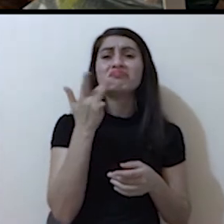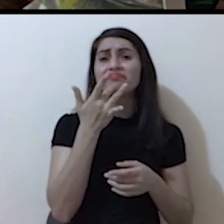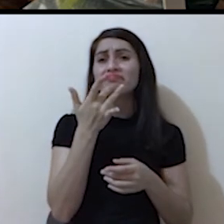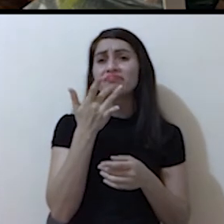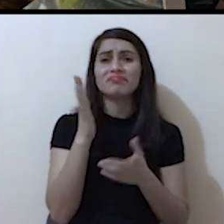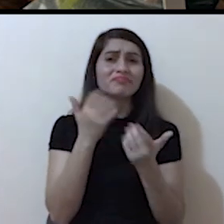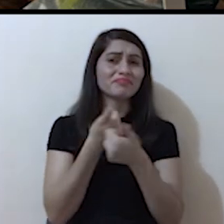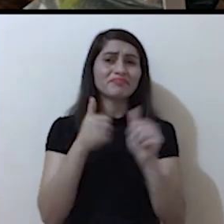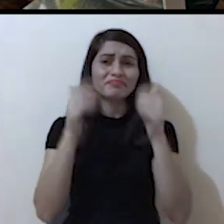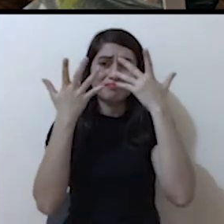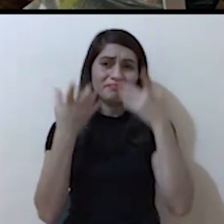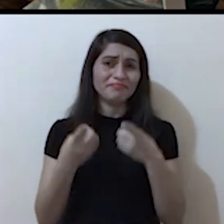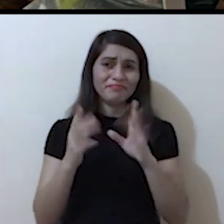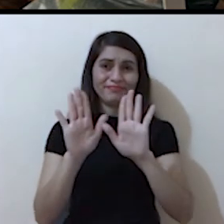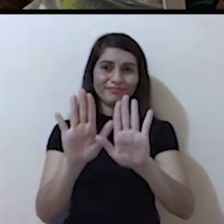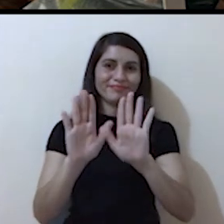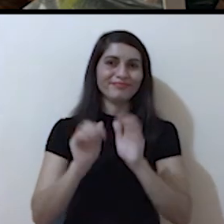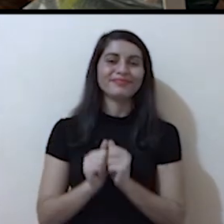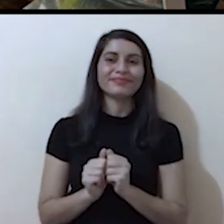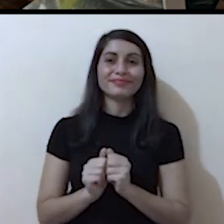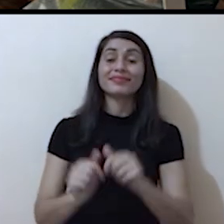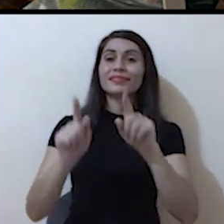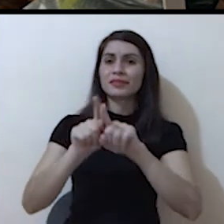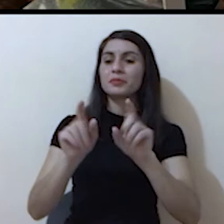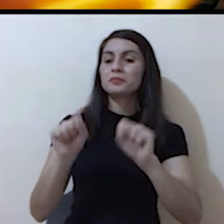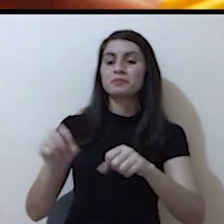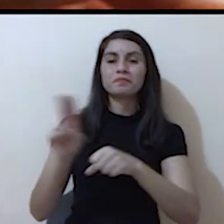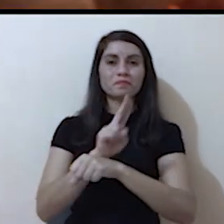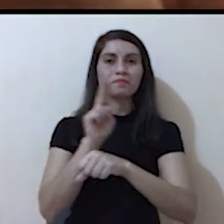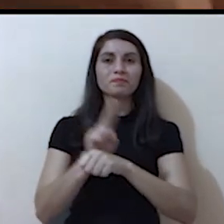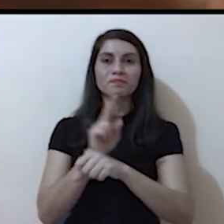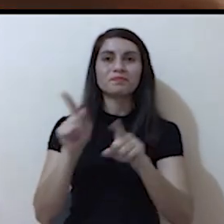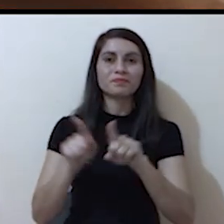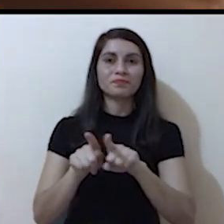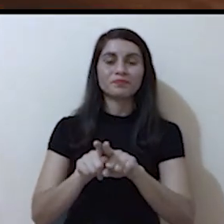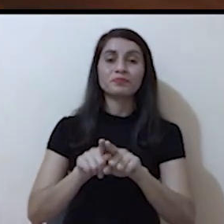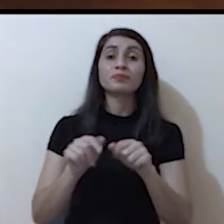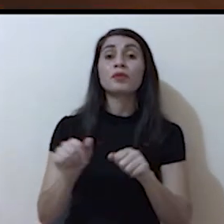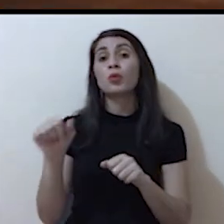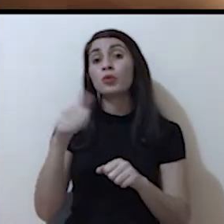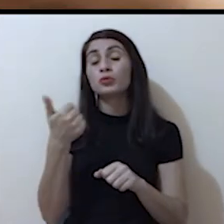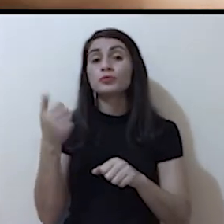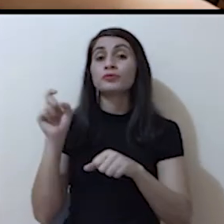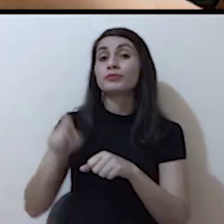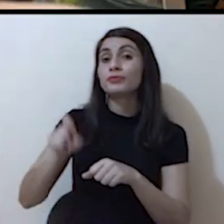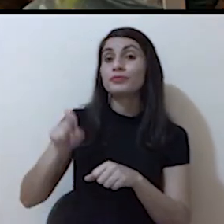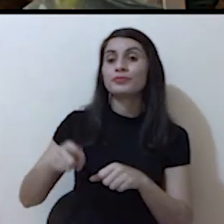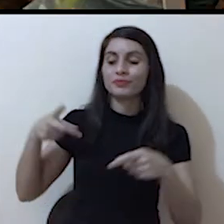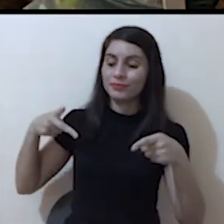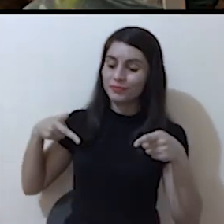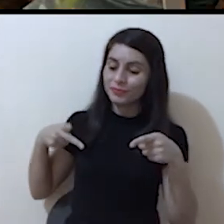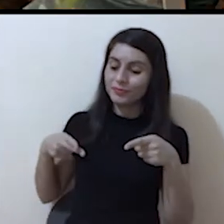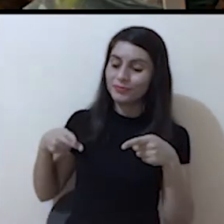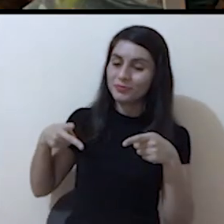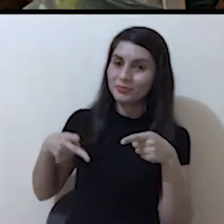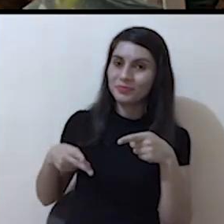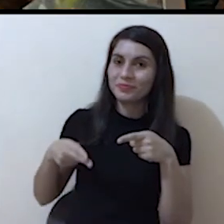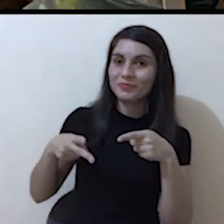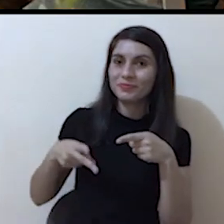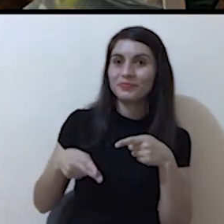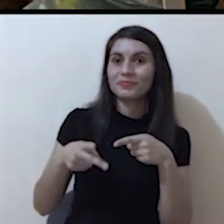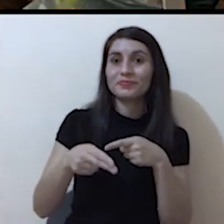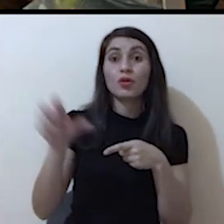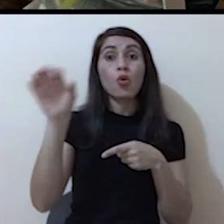favorito. Puedes utilizar cualquiera de ellos. También vamos a necesitar una tijera o bisturí,